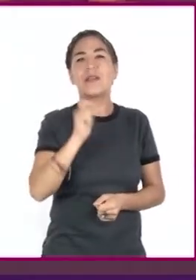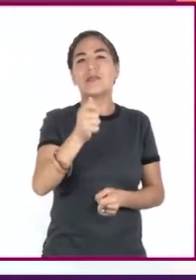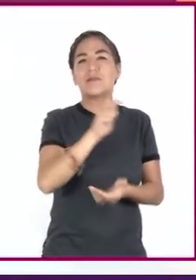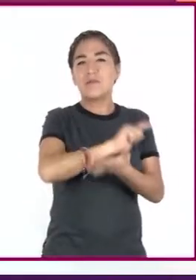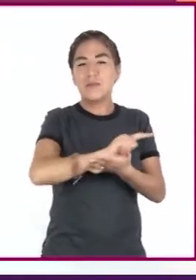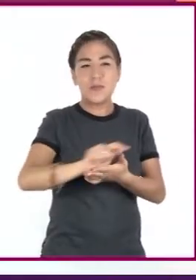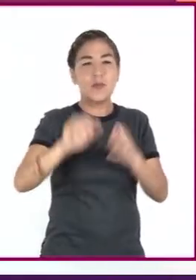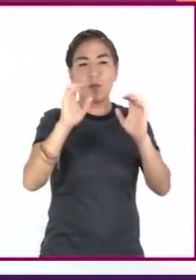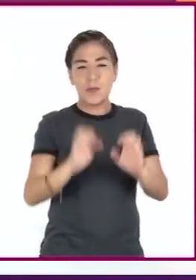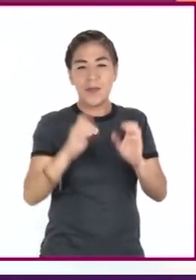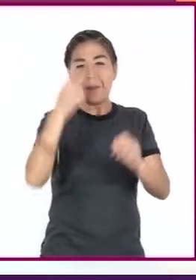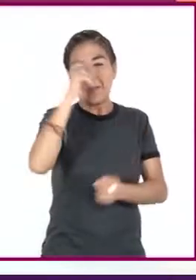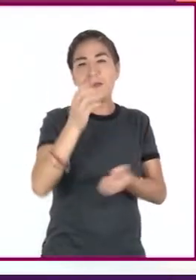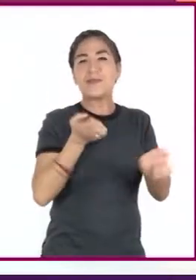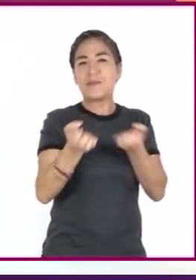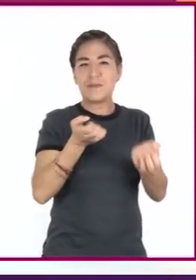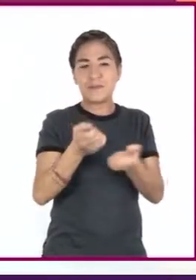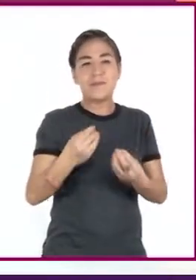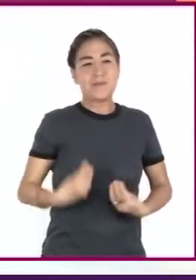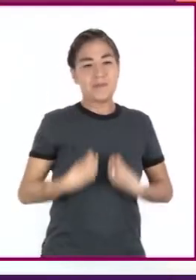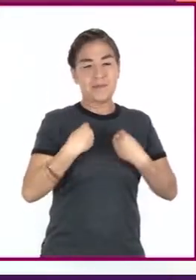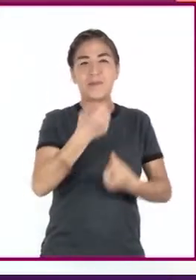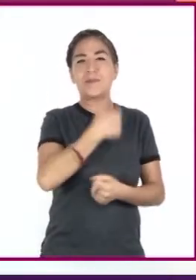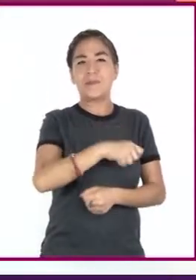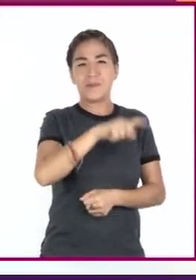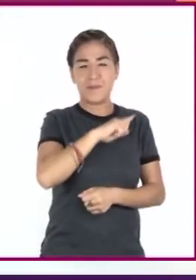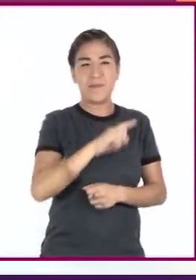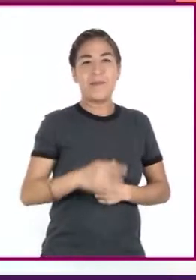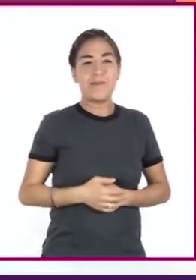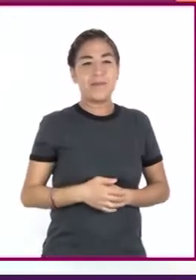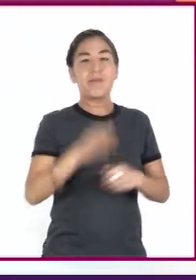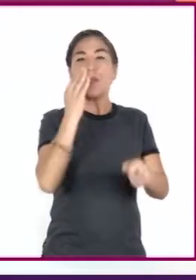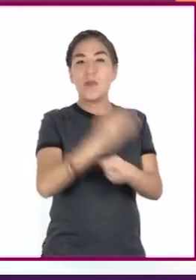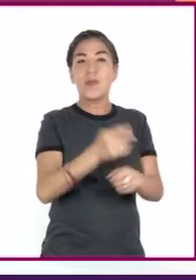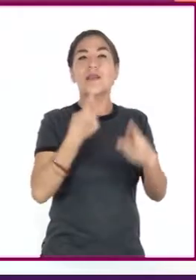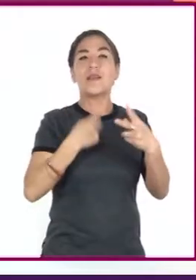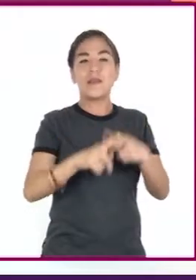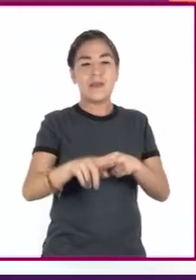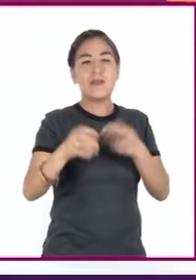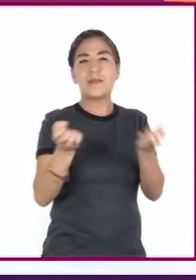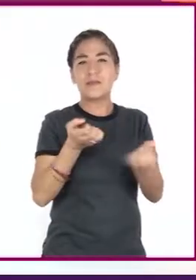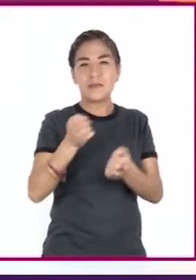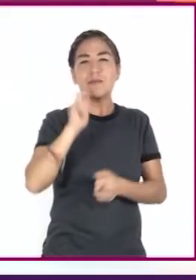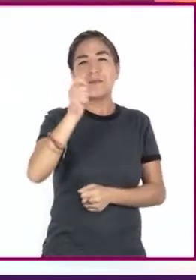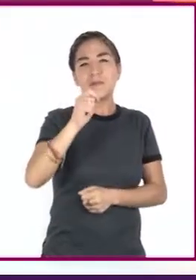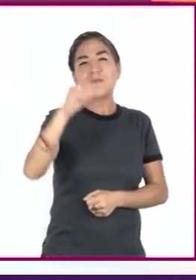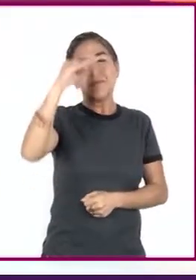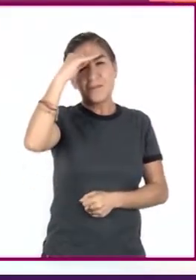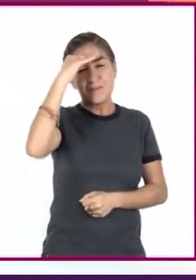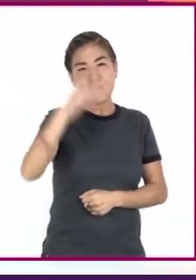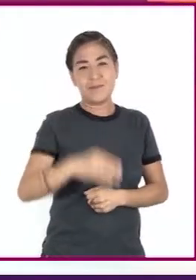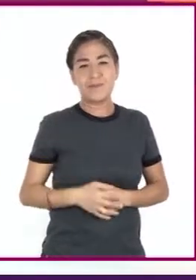y la actividad física en una vida saludable. Iniciemos haciendo un ejercicio de reflexión.